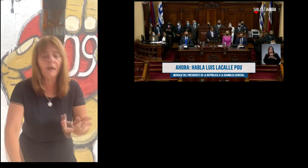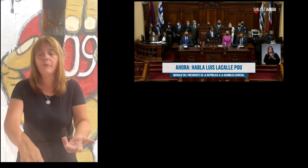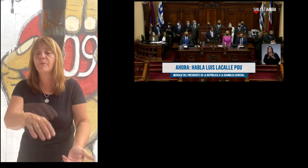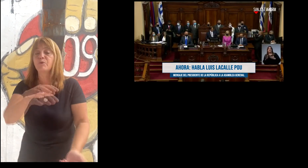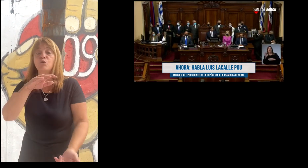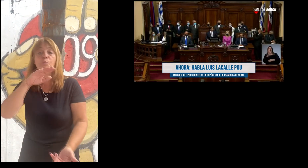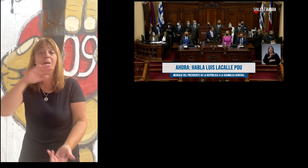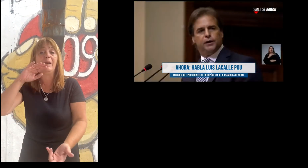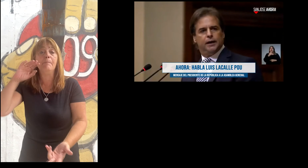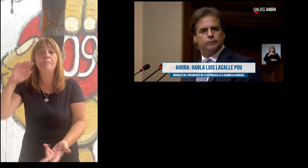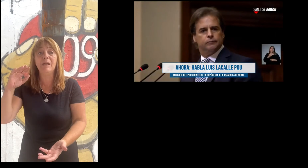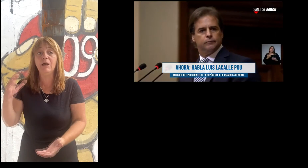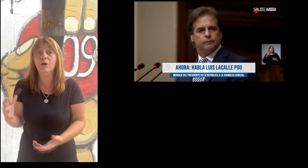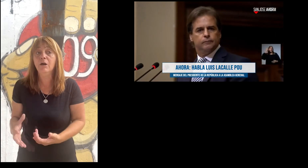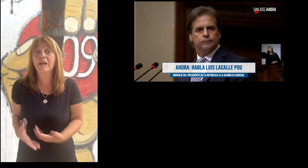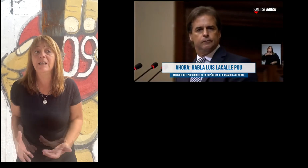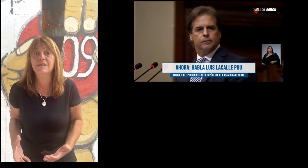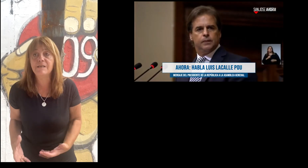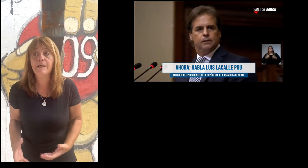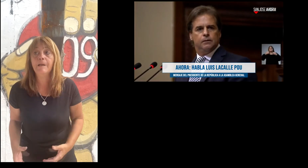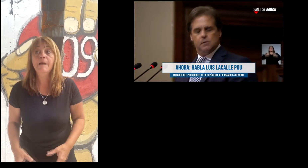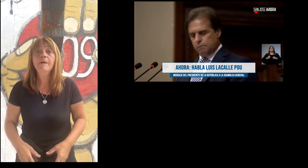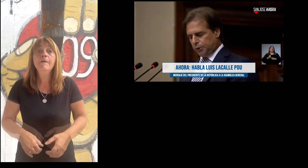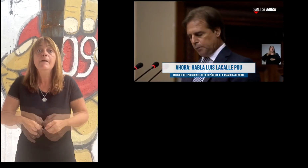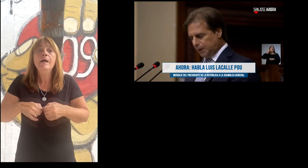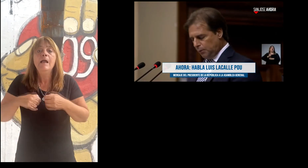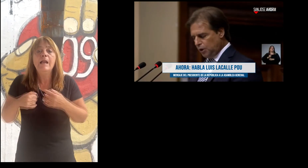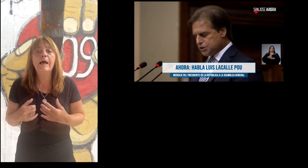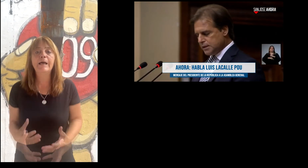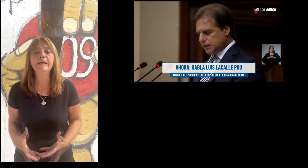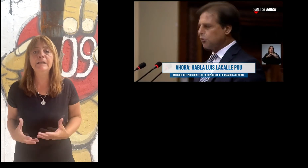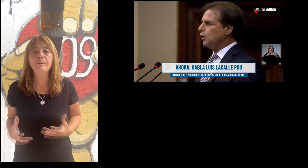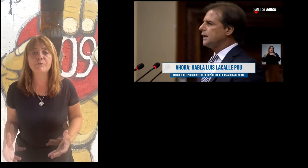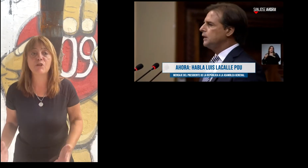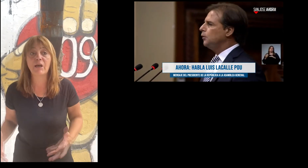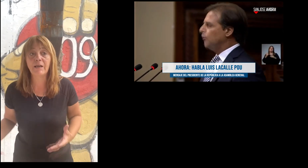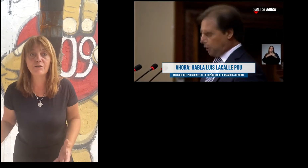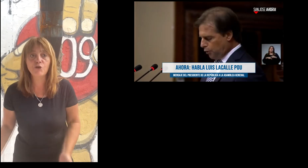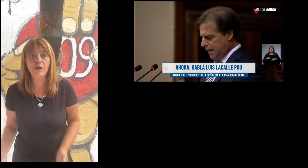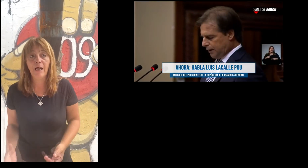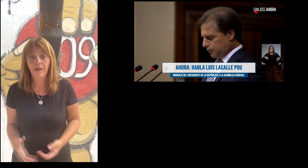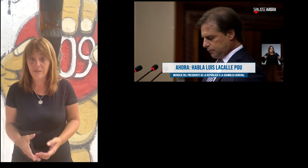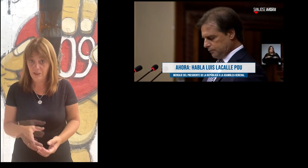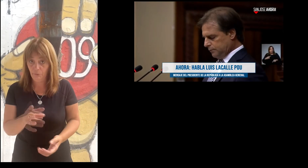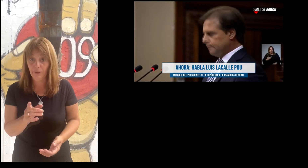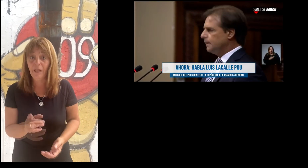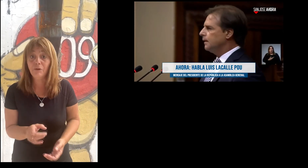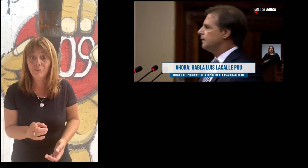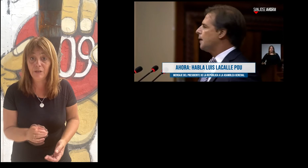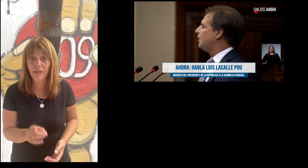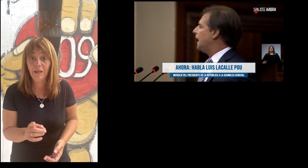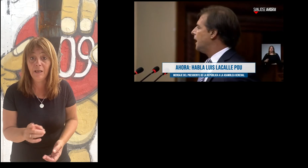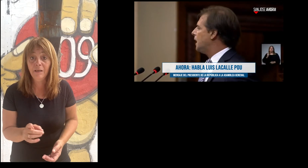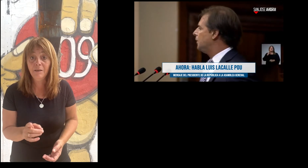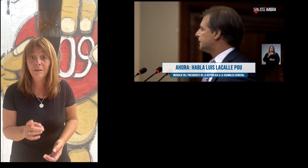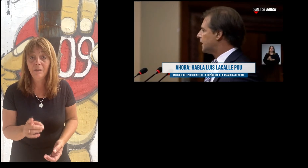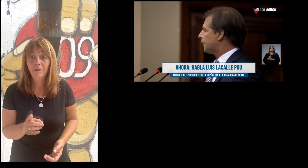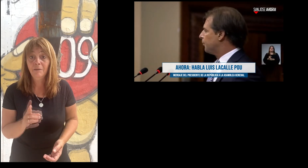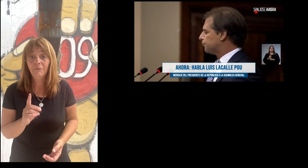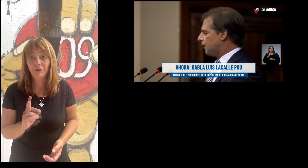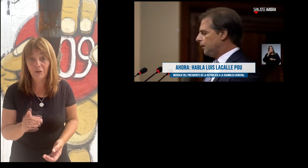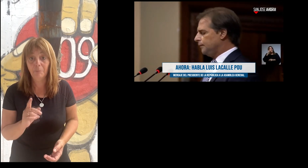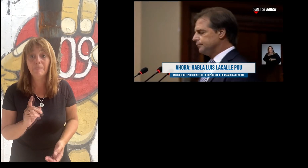llamado a precios. que corresponde es así que funciona la democracia. Y es así que se transparenta la gestión. La gestión se